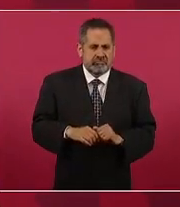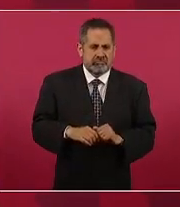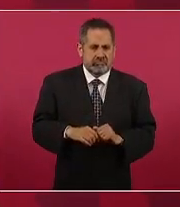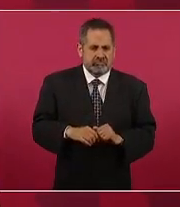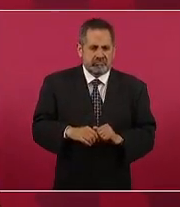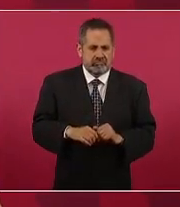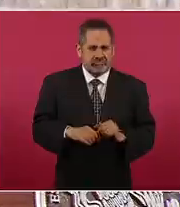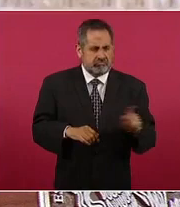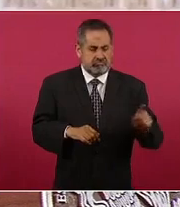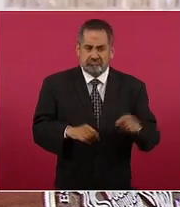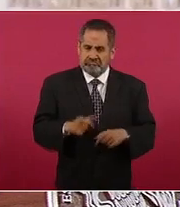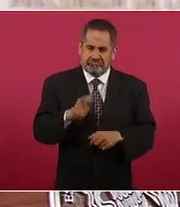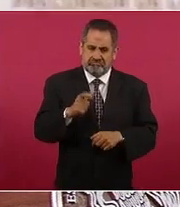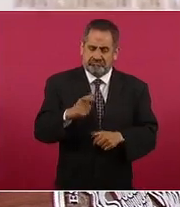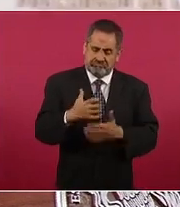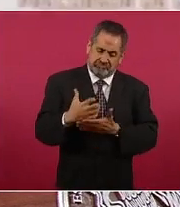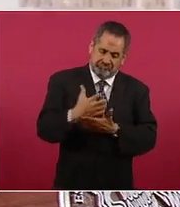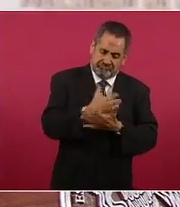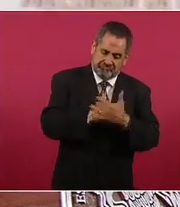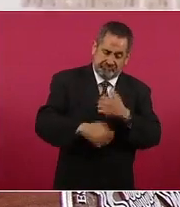le pagan muy bien